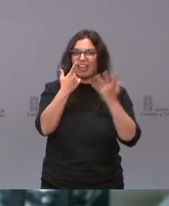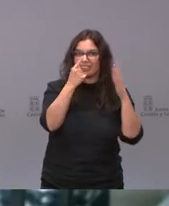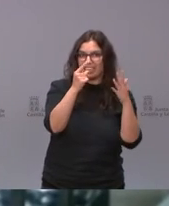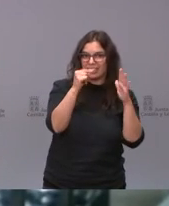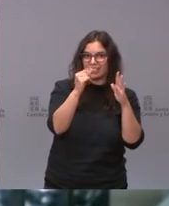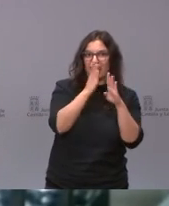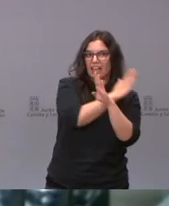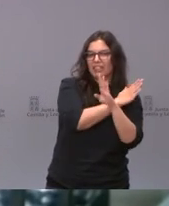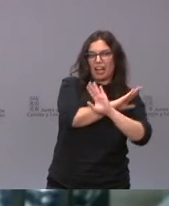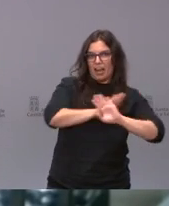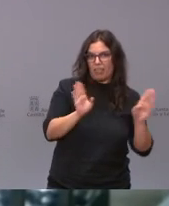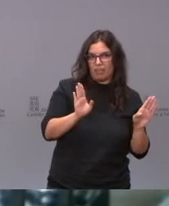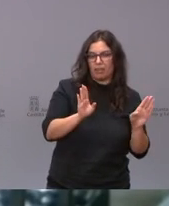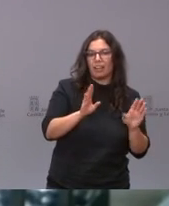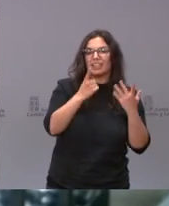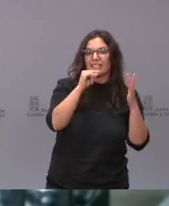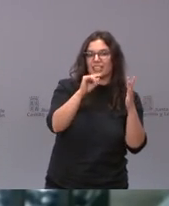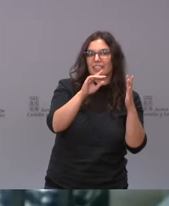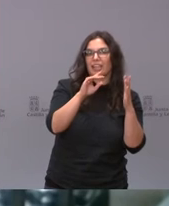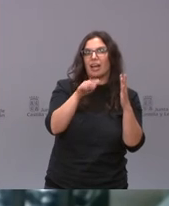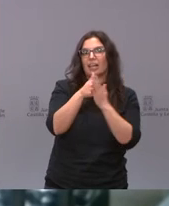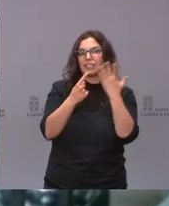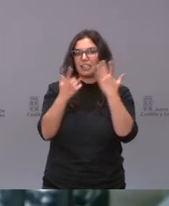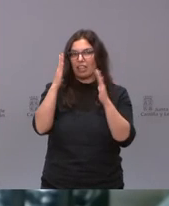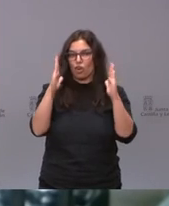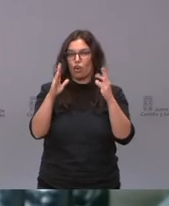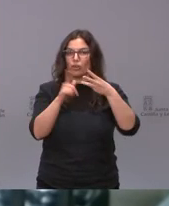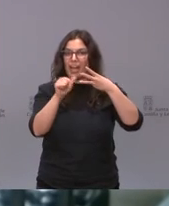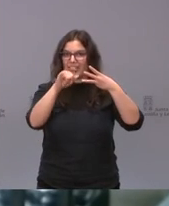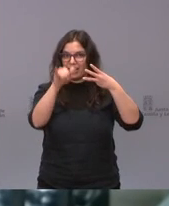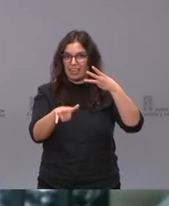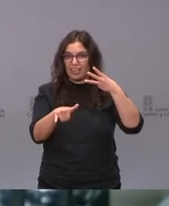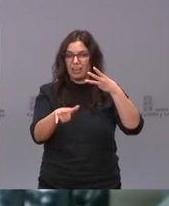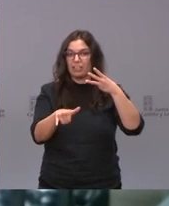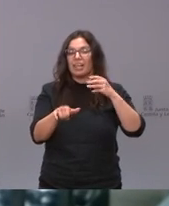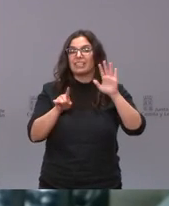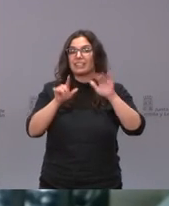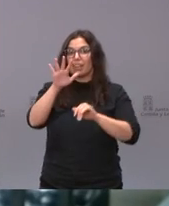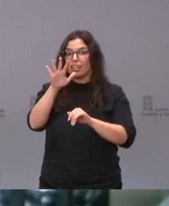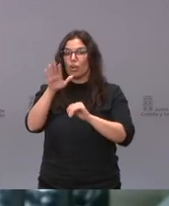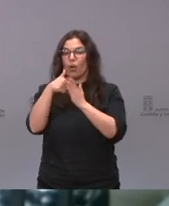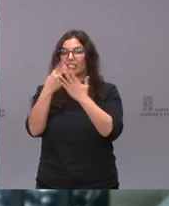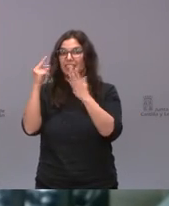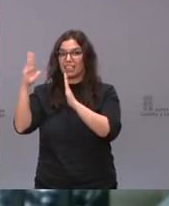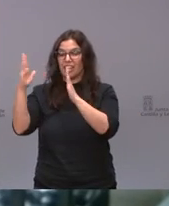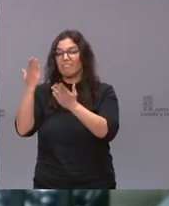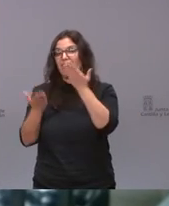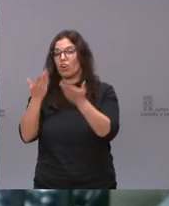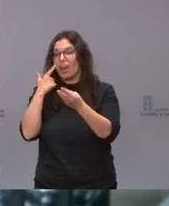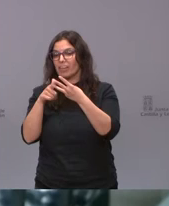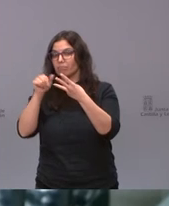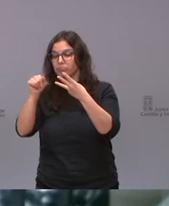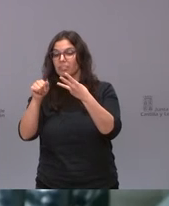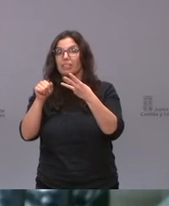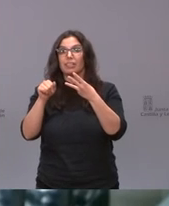momento nada 60-65 AstraZeneca 65-70 valorar AstraZeneca más de 70 Pfizer y Moderna